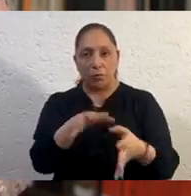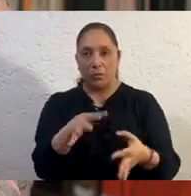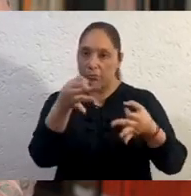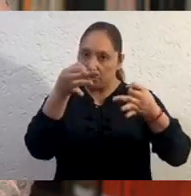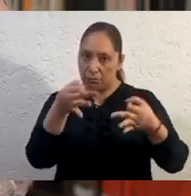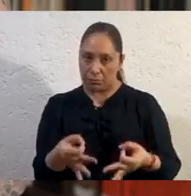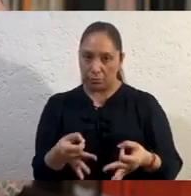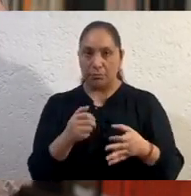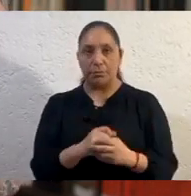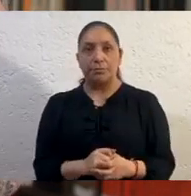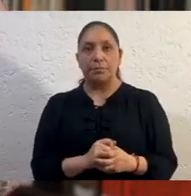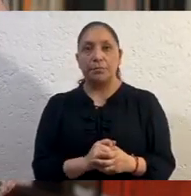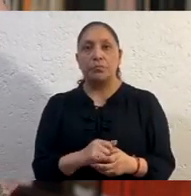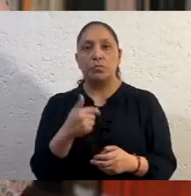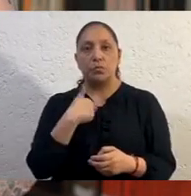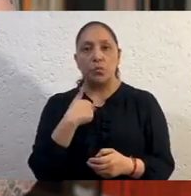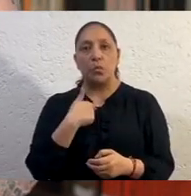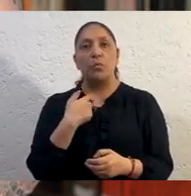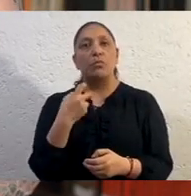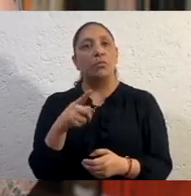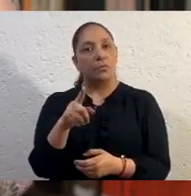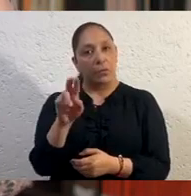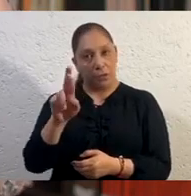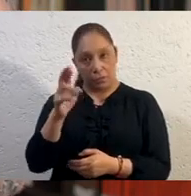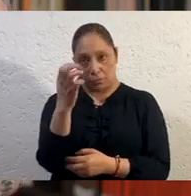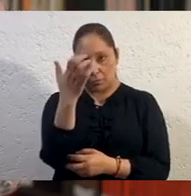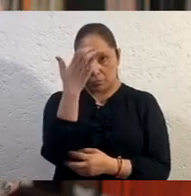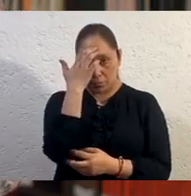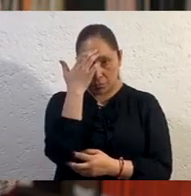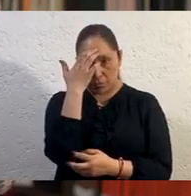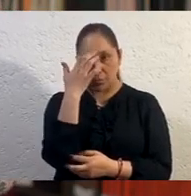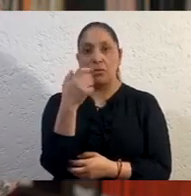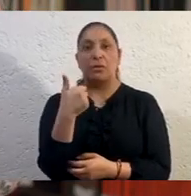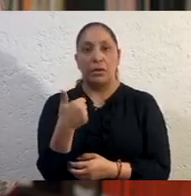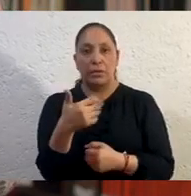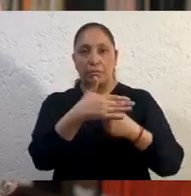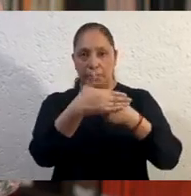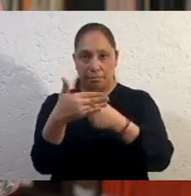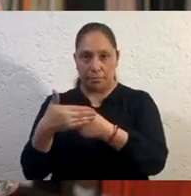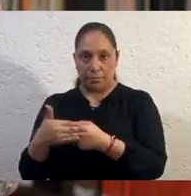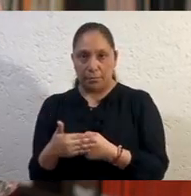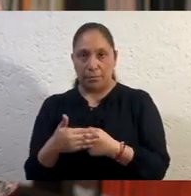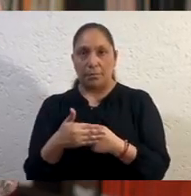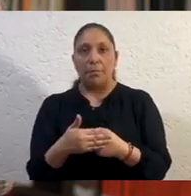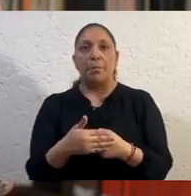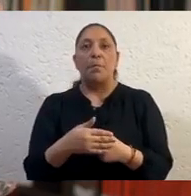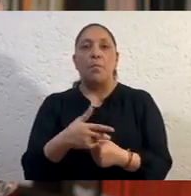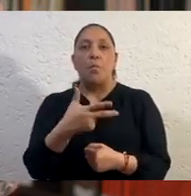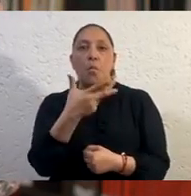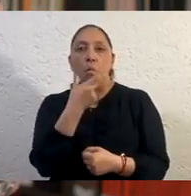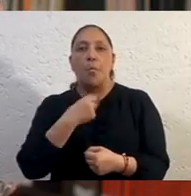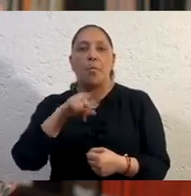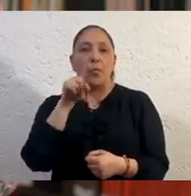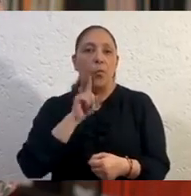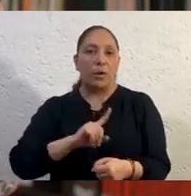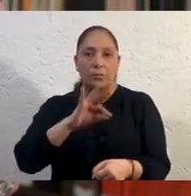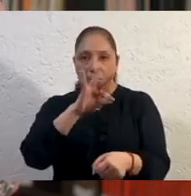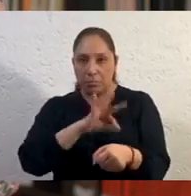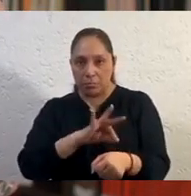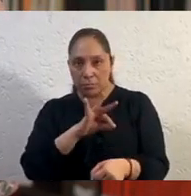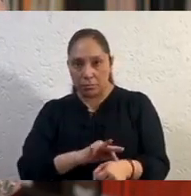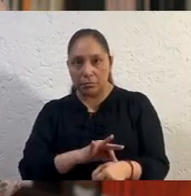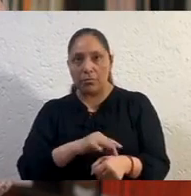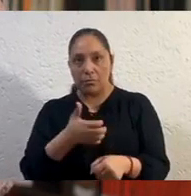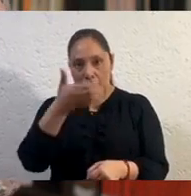siguientes reconocimientos y llamados. A las y los médicos enfermeras y enfermeros y, en general, a los trabajadores de la